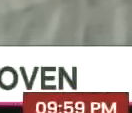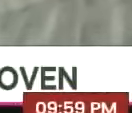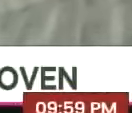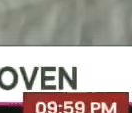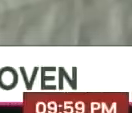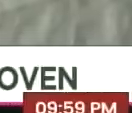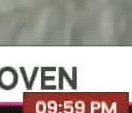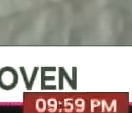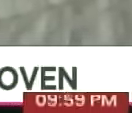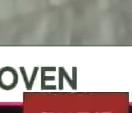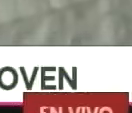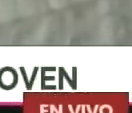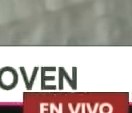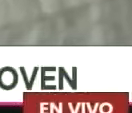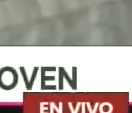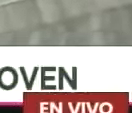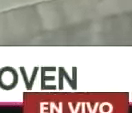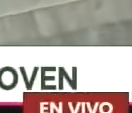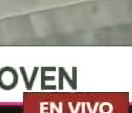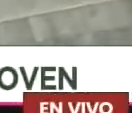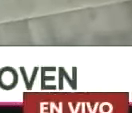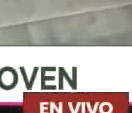Corazón urbano.